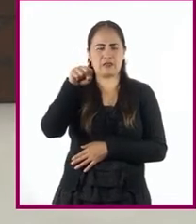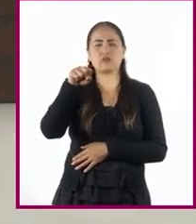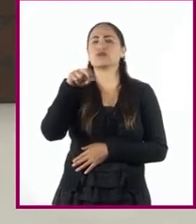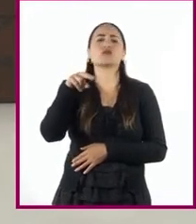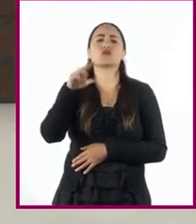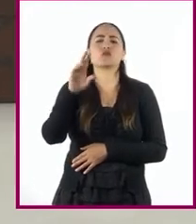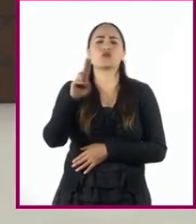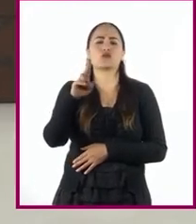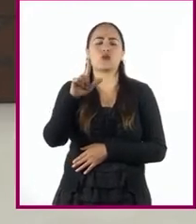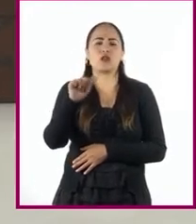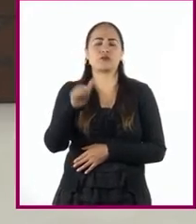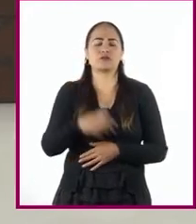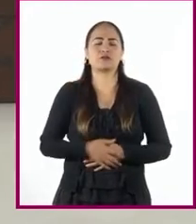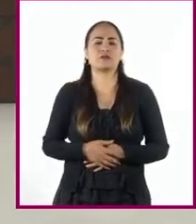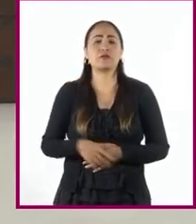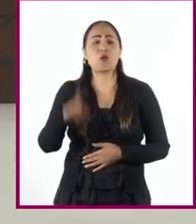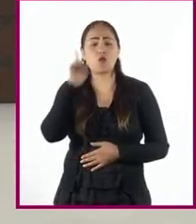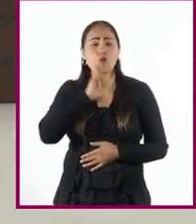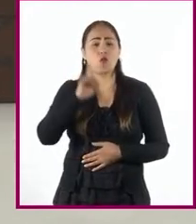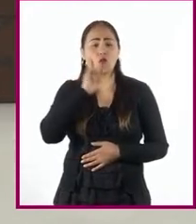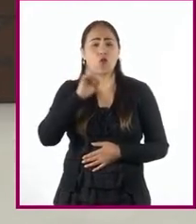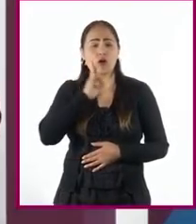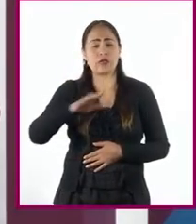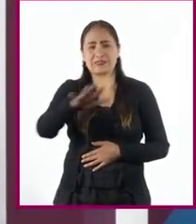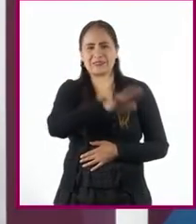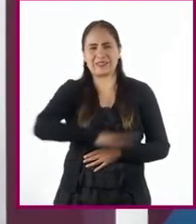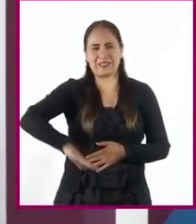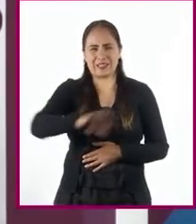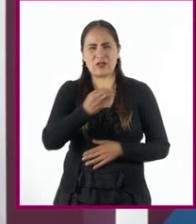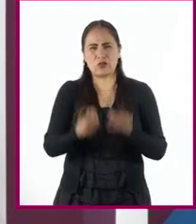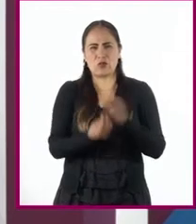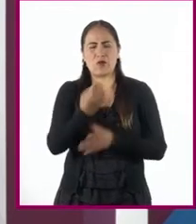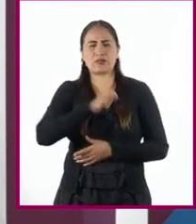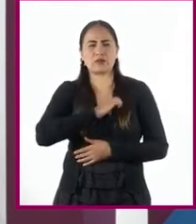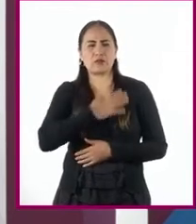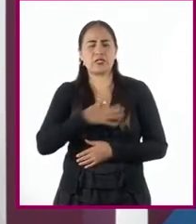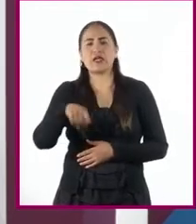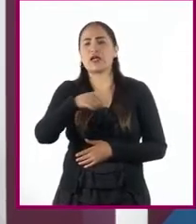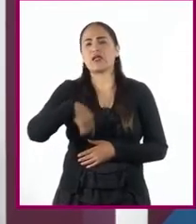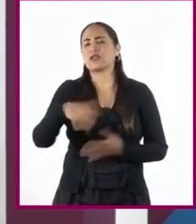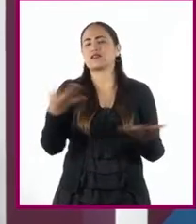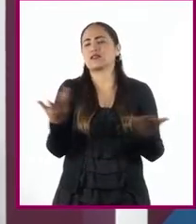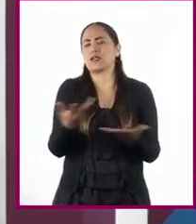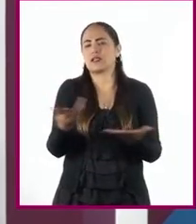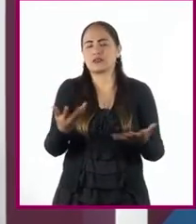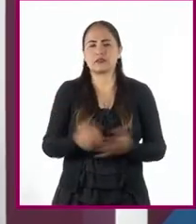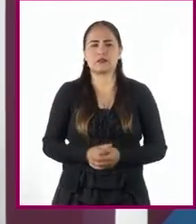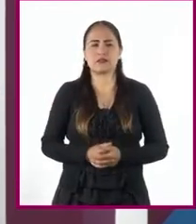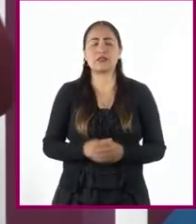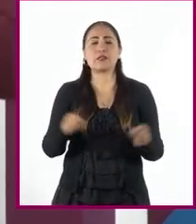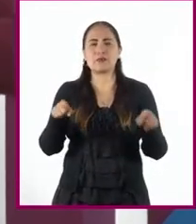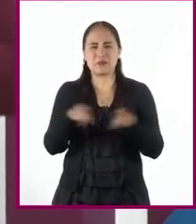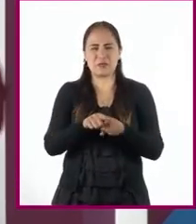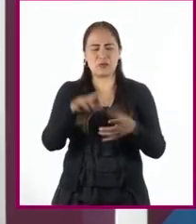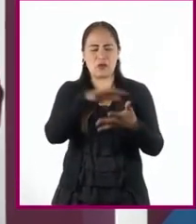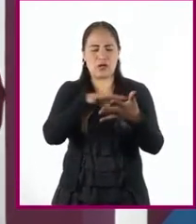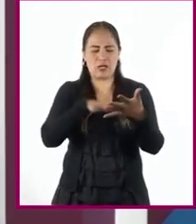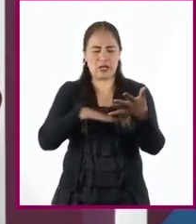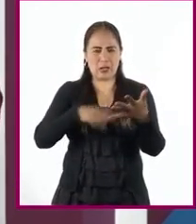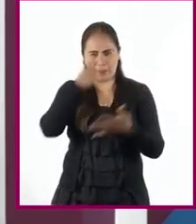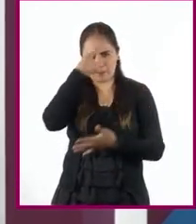acerca del papel de las mujeres en la época colonial y como parte de nuestra sección Leer para